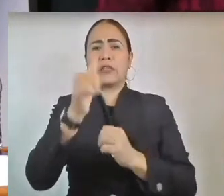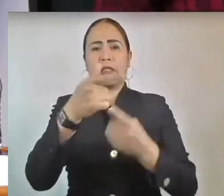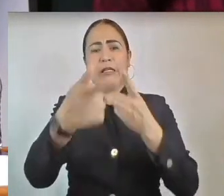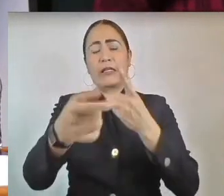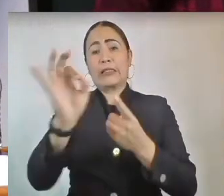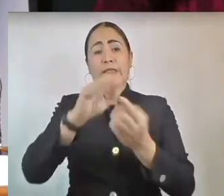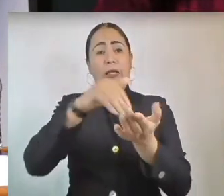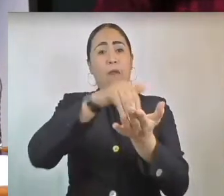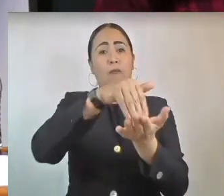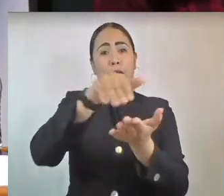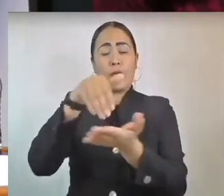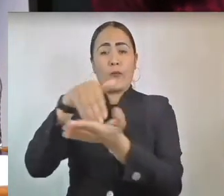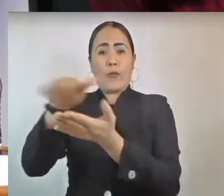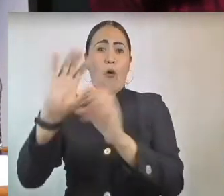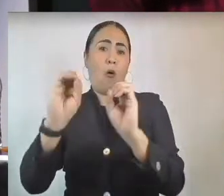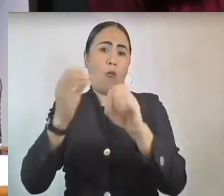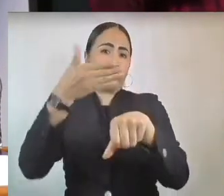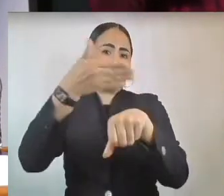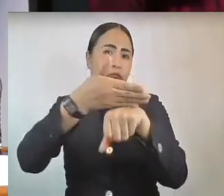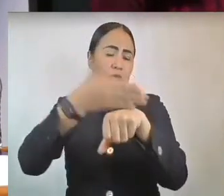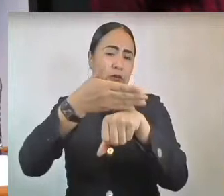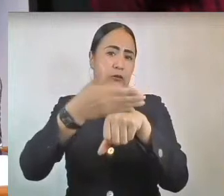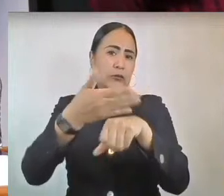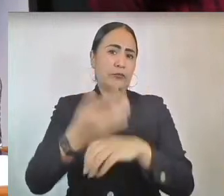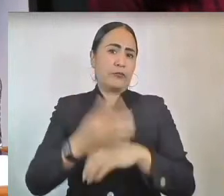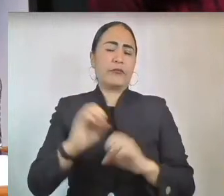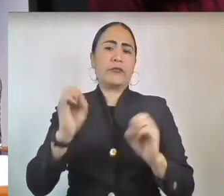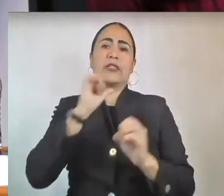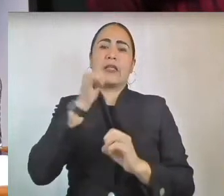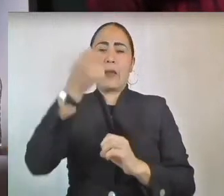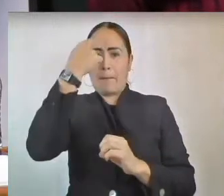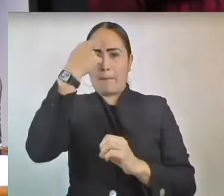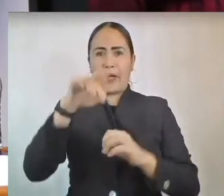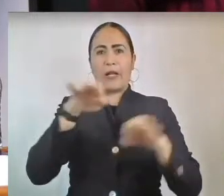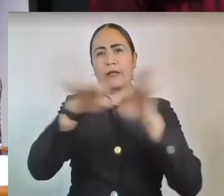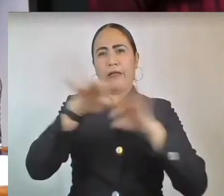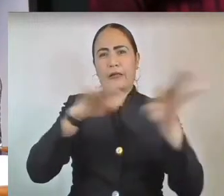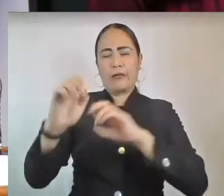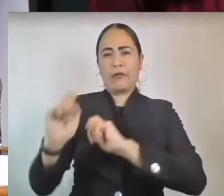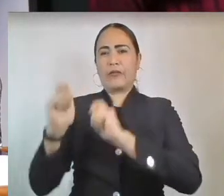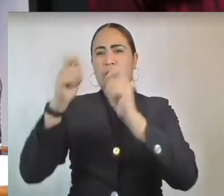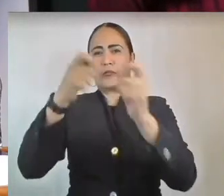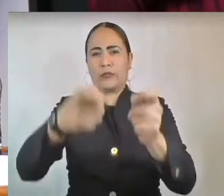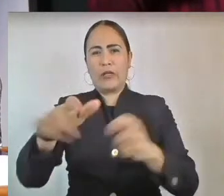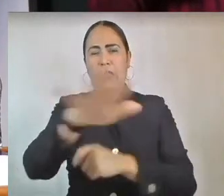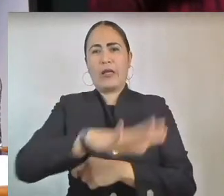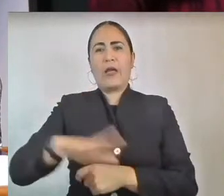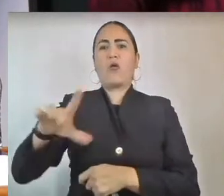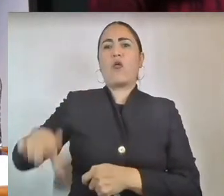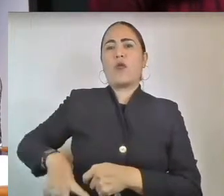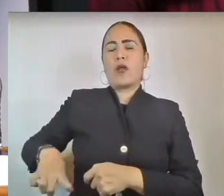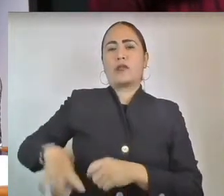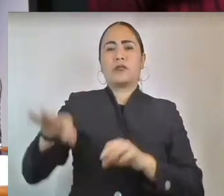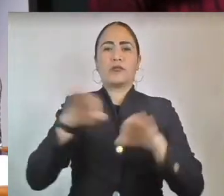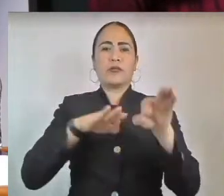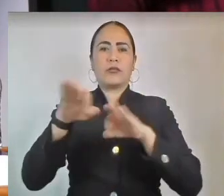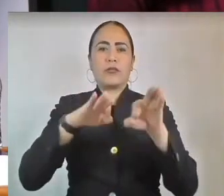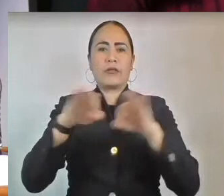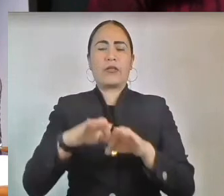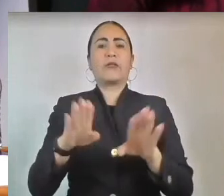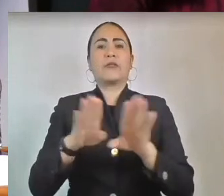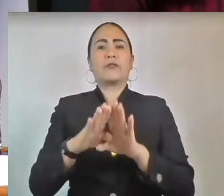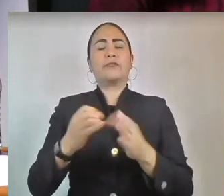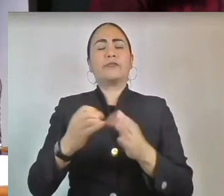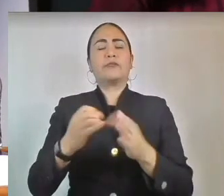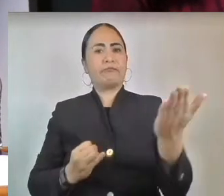administrativas para el desempeño de empleo, cargo o comisión en el Servicio Público, mediante resolución